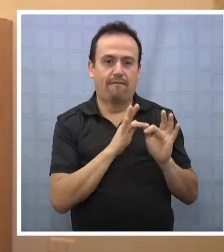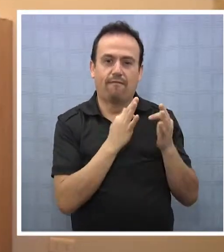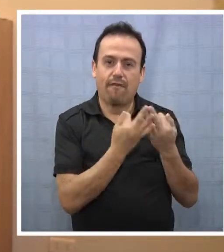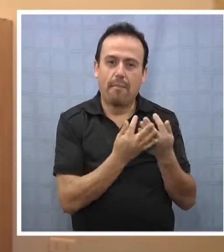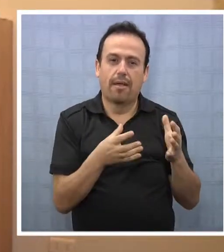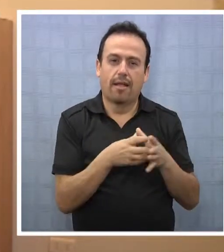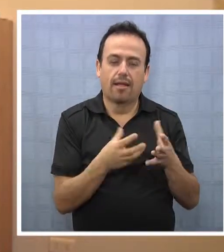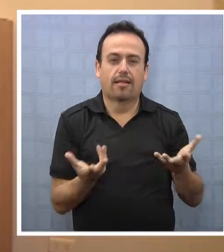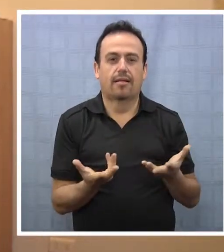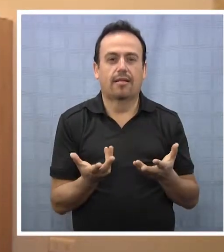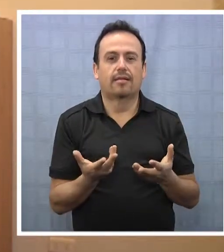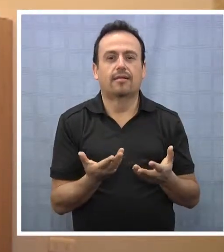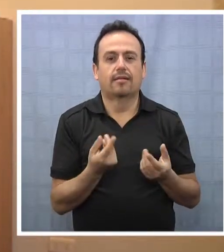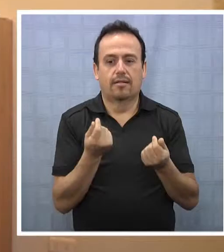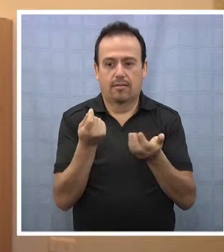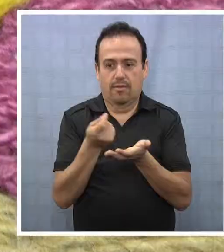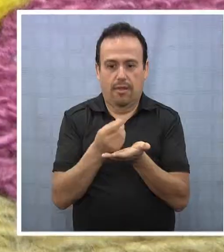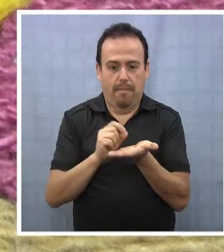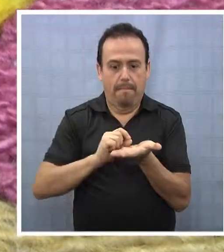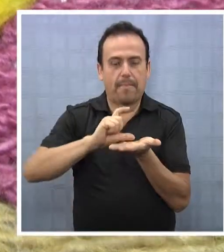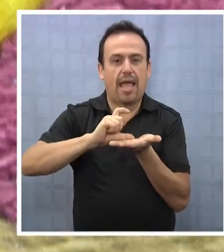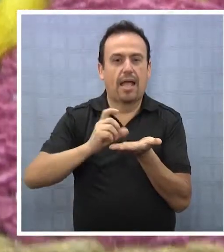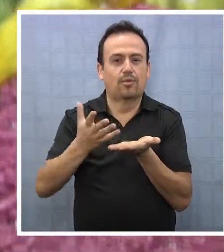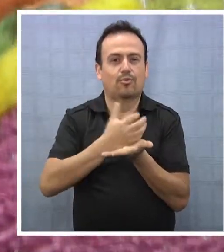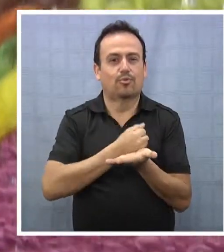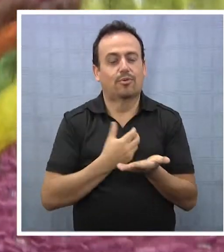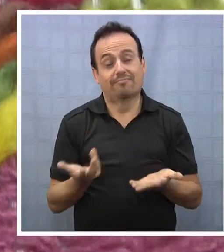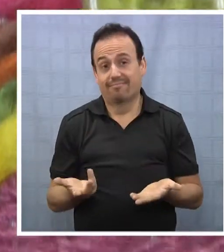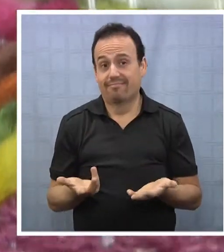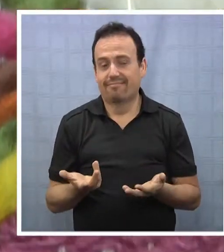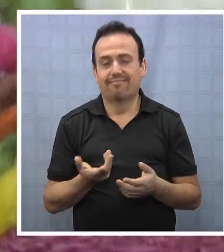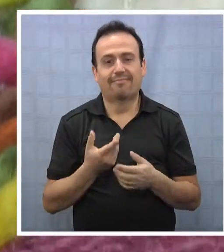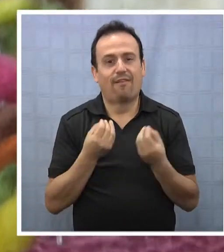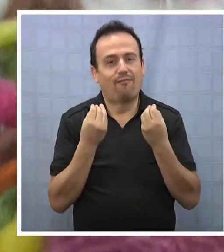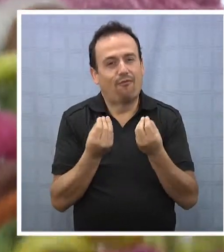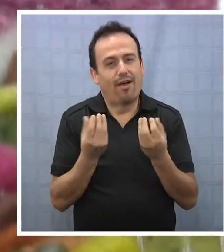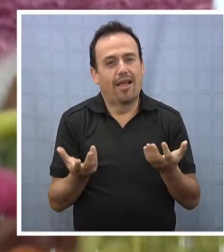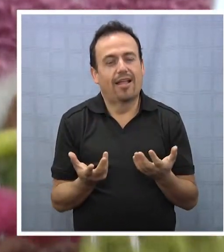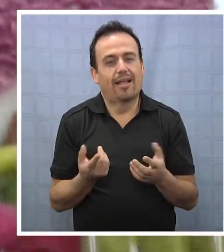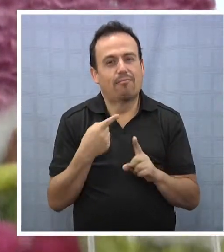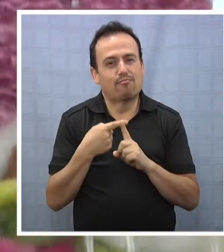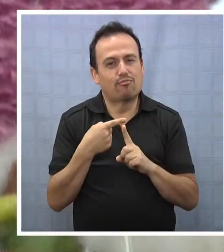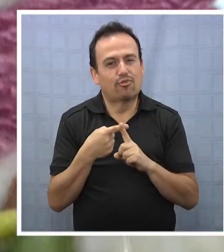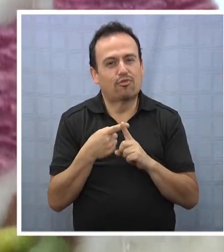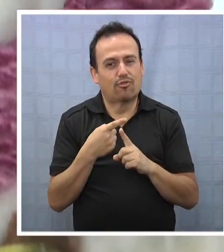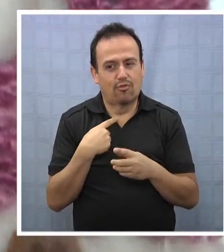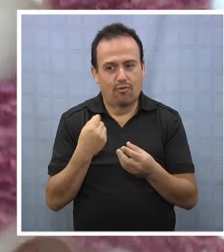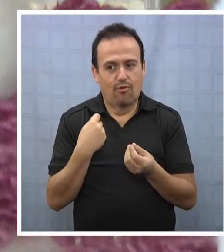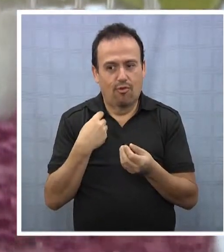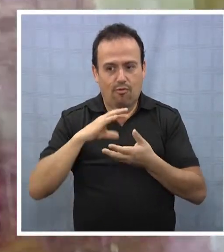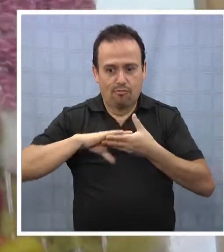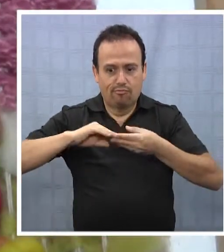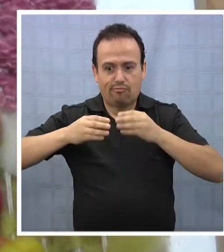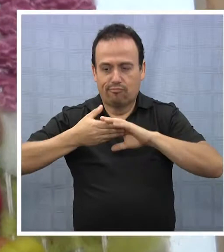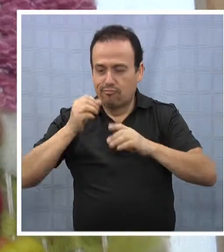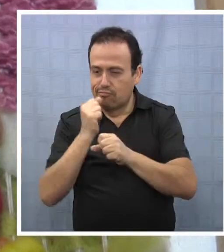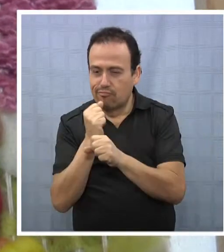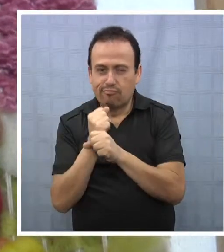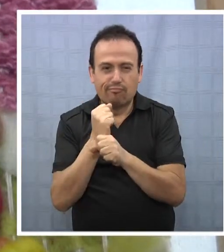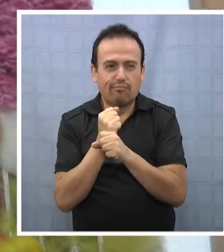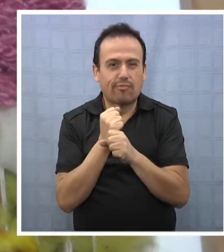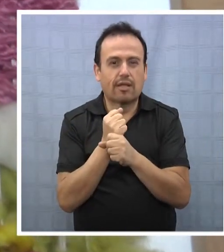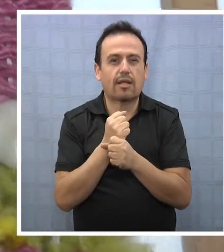Tiene un impacto por ende en los ingresos familiares. Entonces el que el artesano vea que se le acerca una